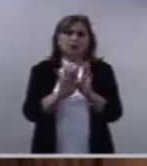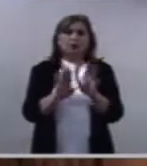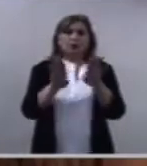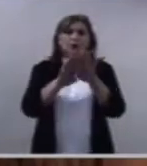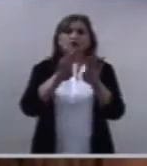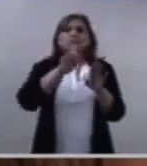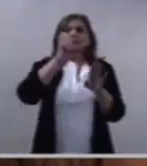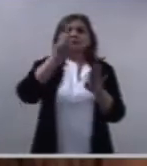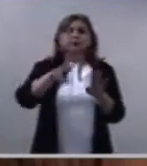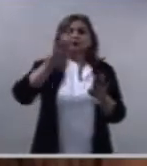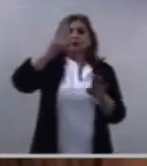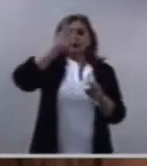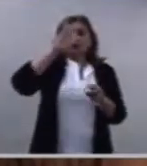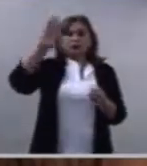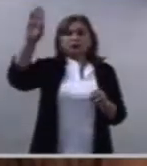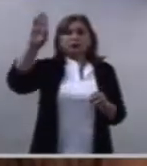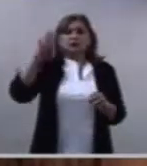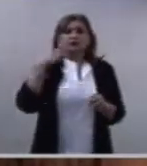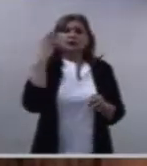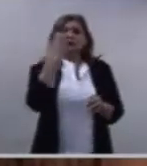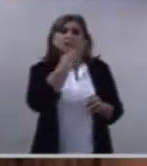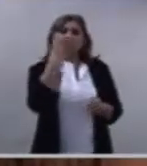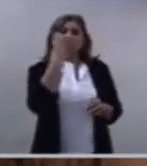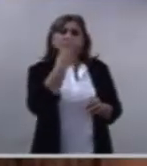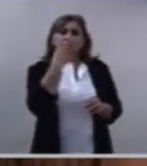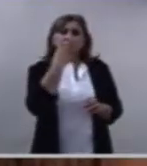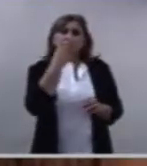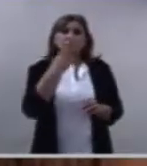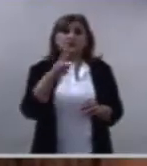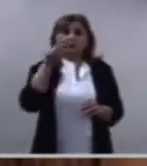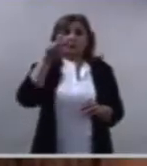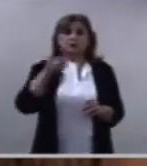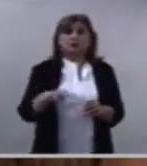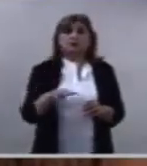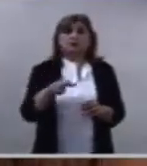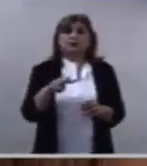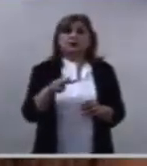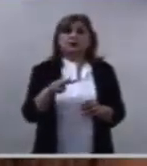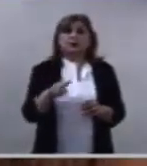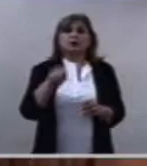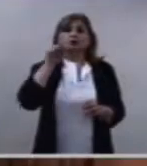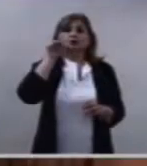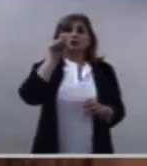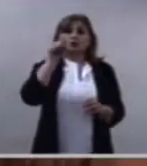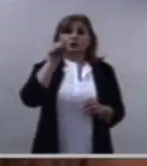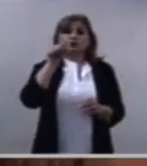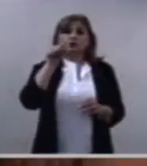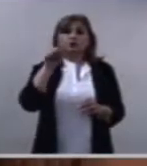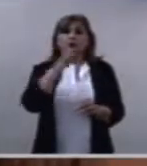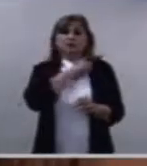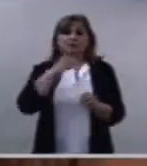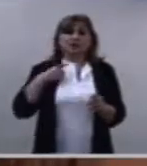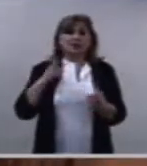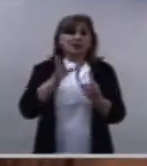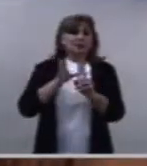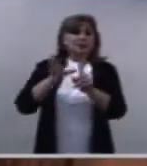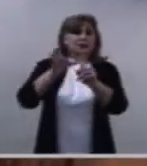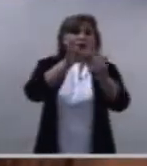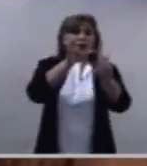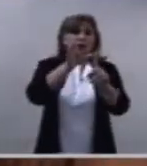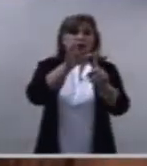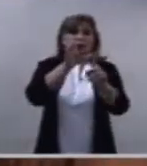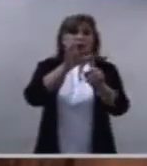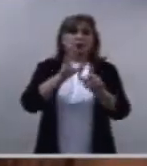en la Escritura. Efectivamente, tú eres guardián de tu hermano.